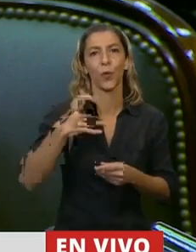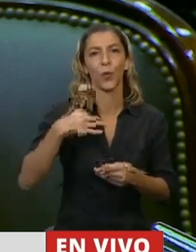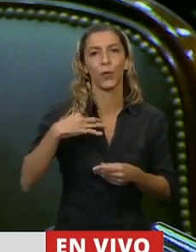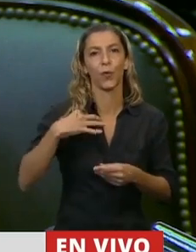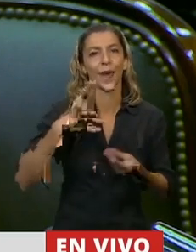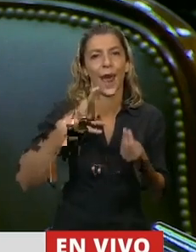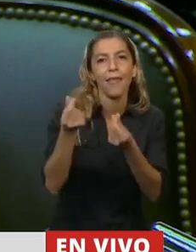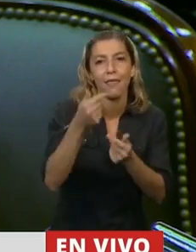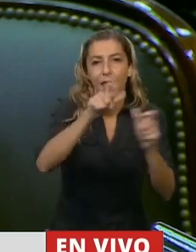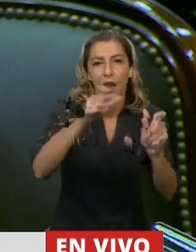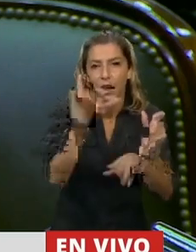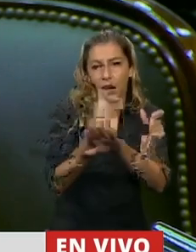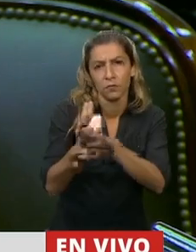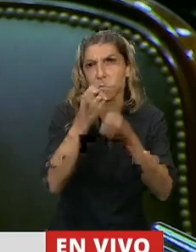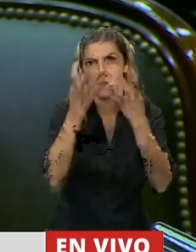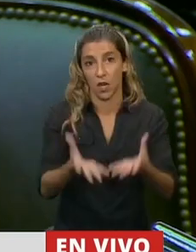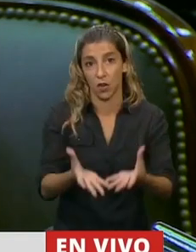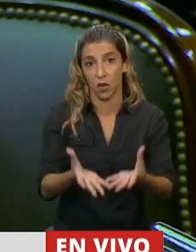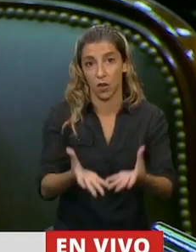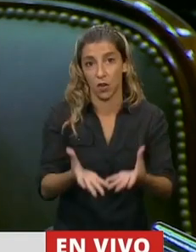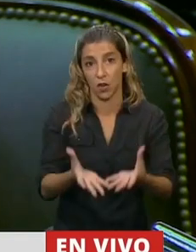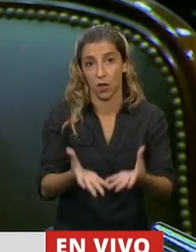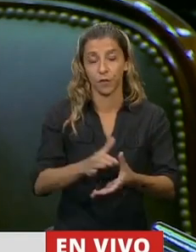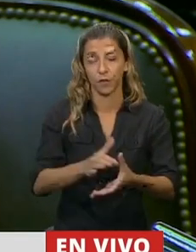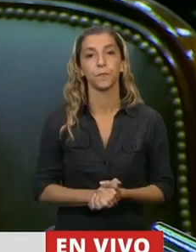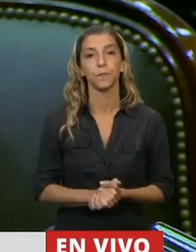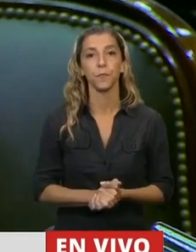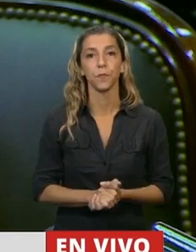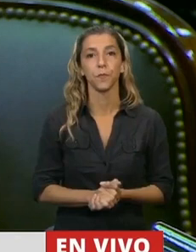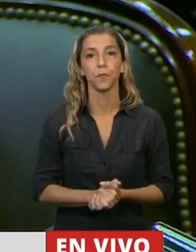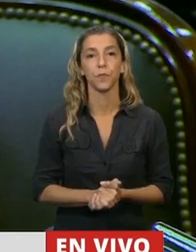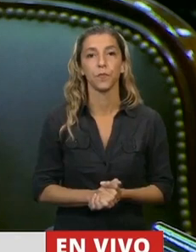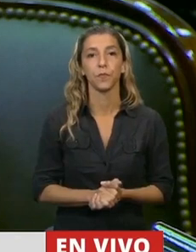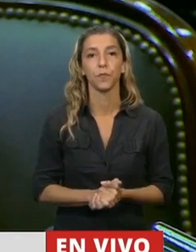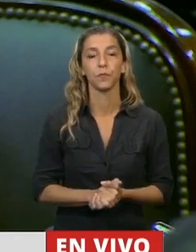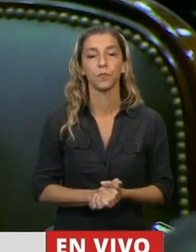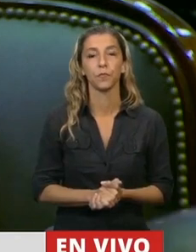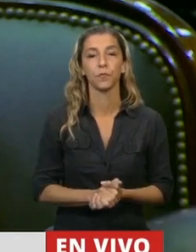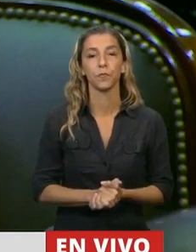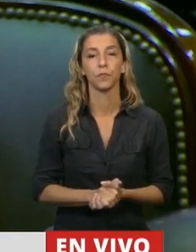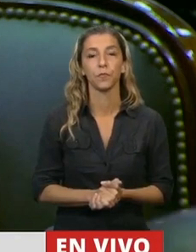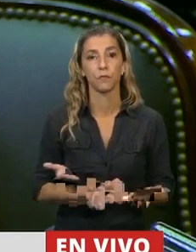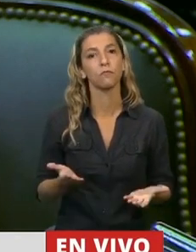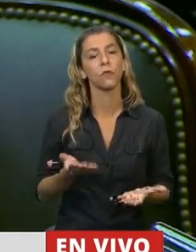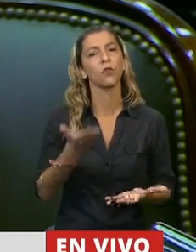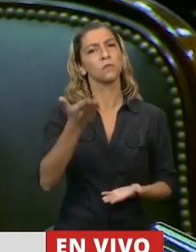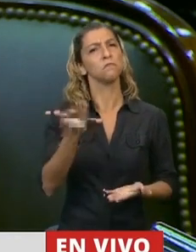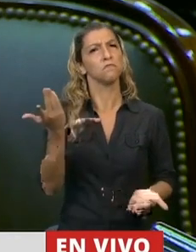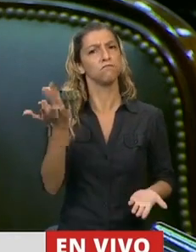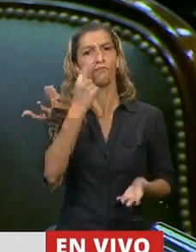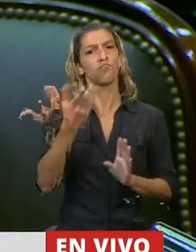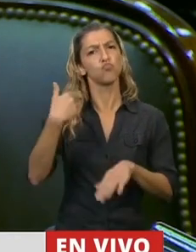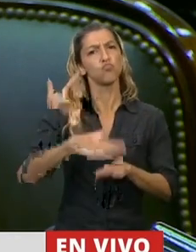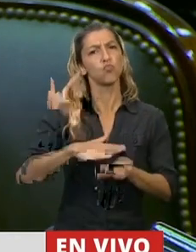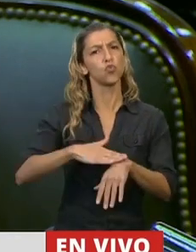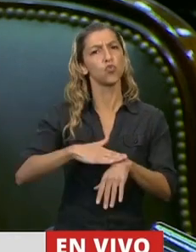que tiene desde hace mucho tiempo la posibilidad de